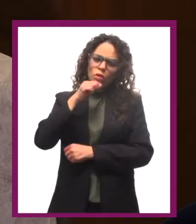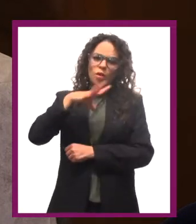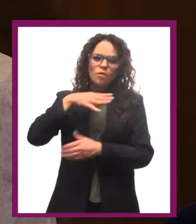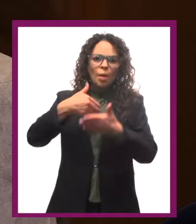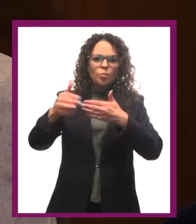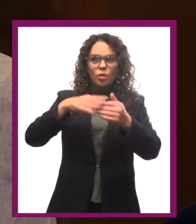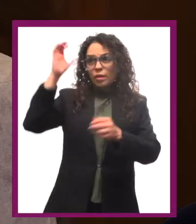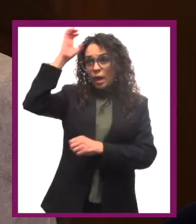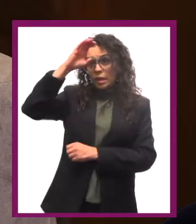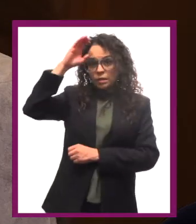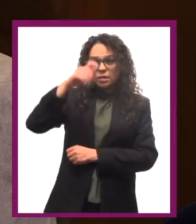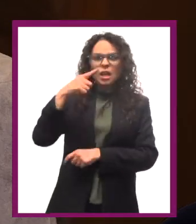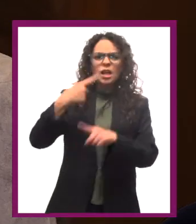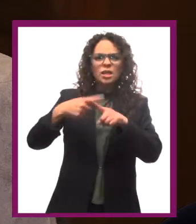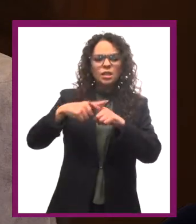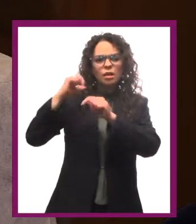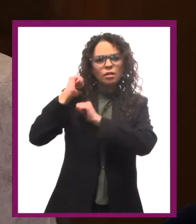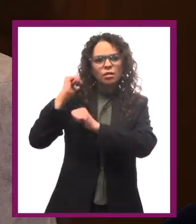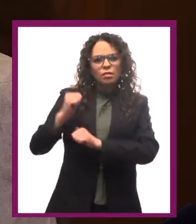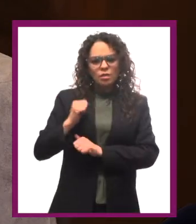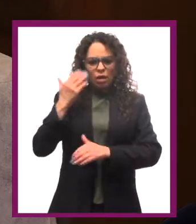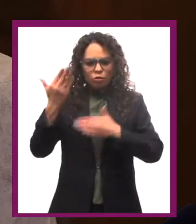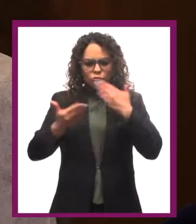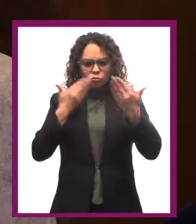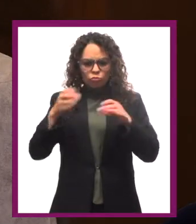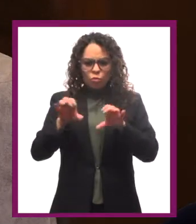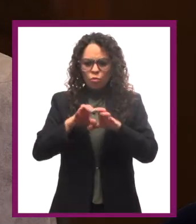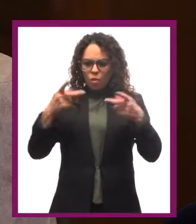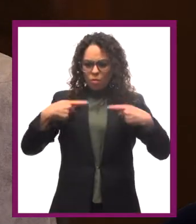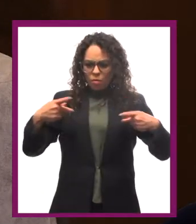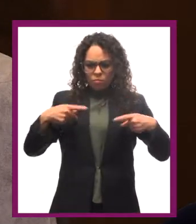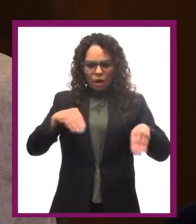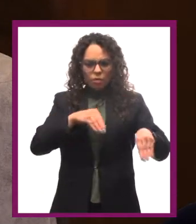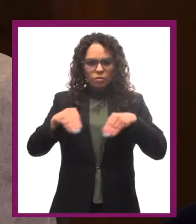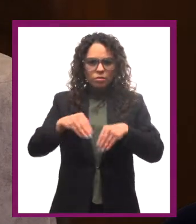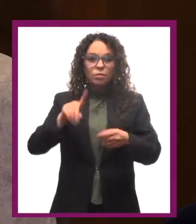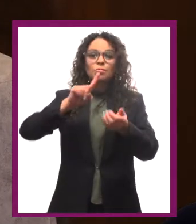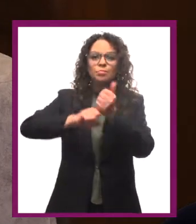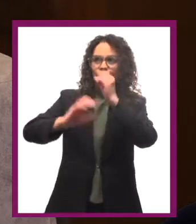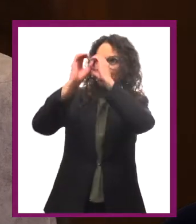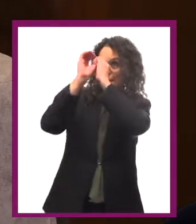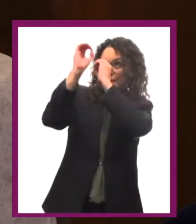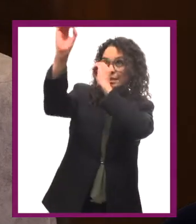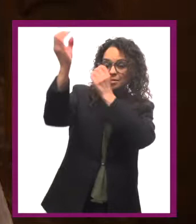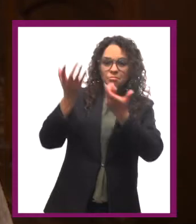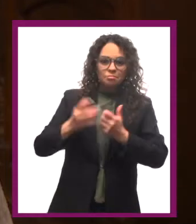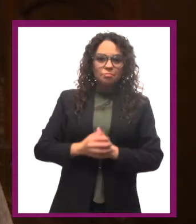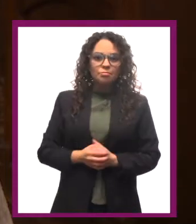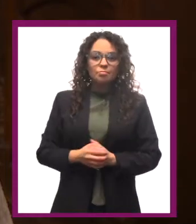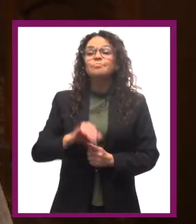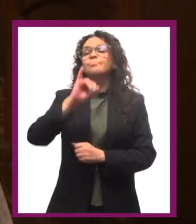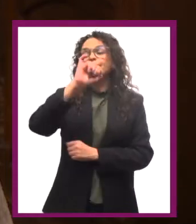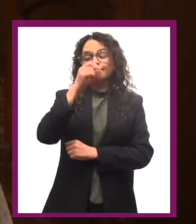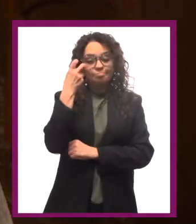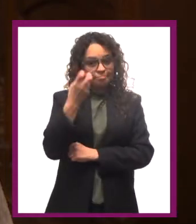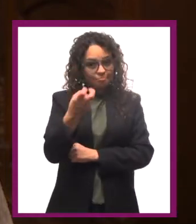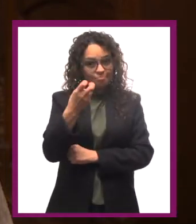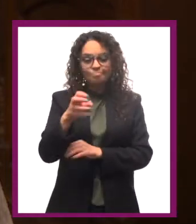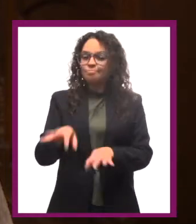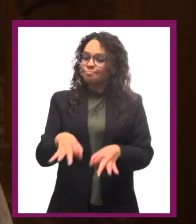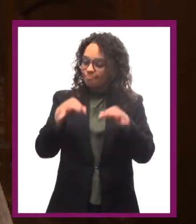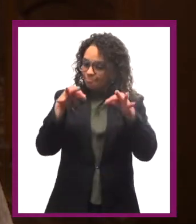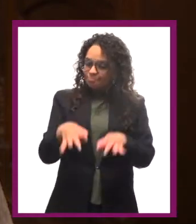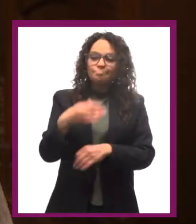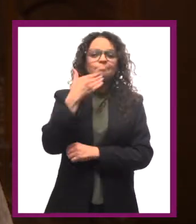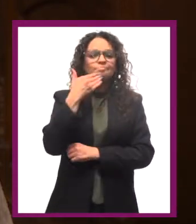que surgiera la ciencia moderna, la astrología era la que se encargaba de estudiar el comportamiento humano? Sí, sí,